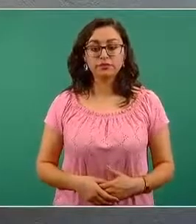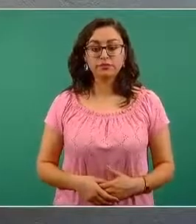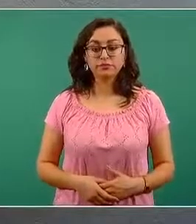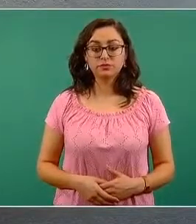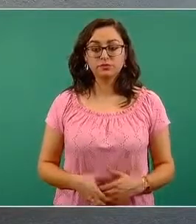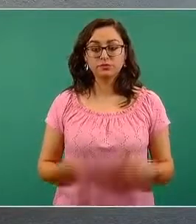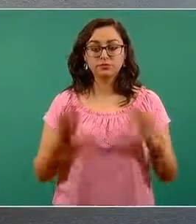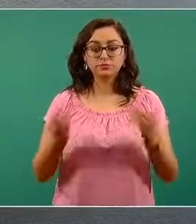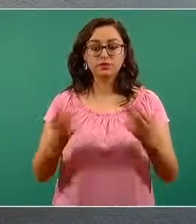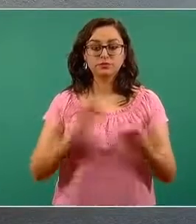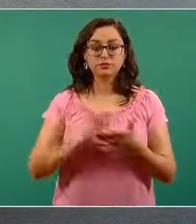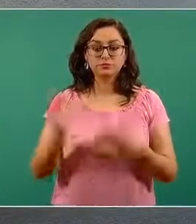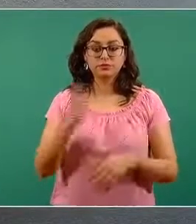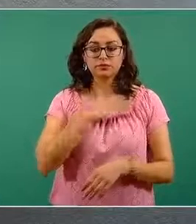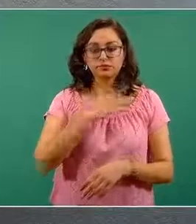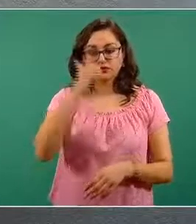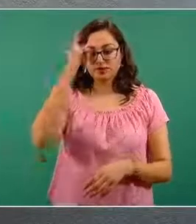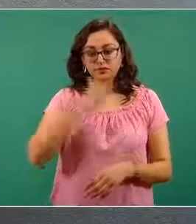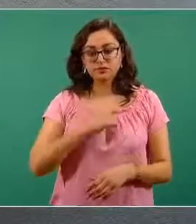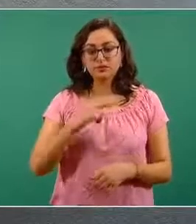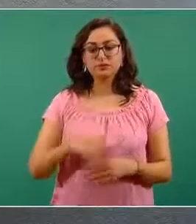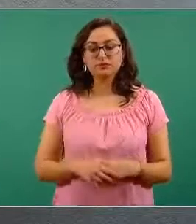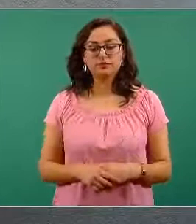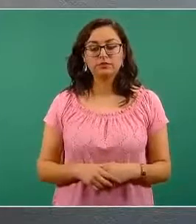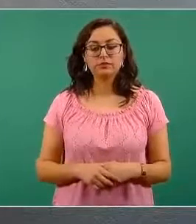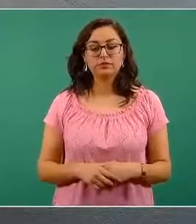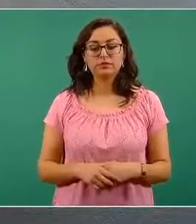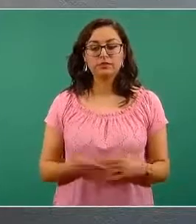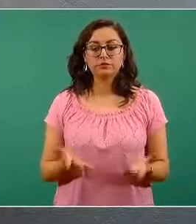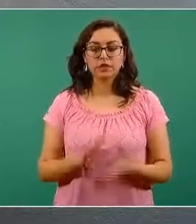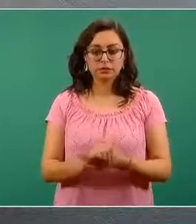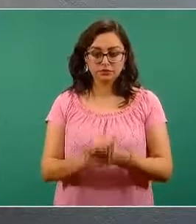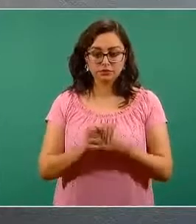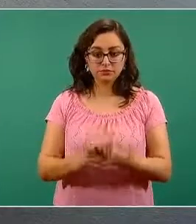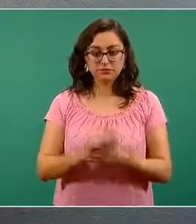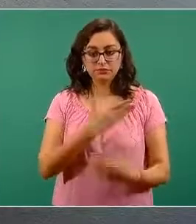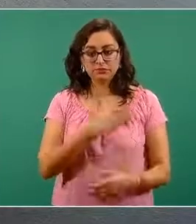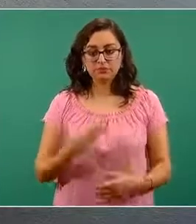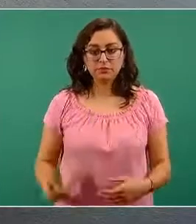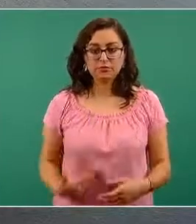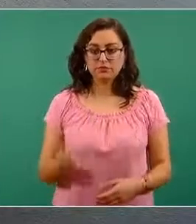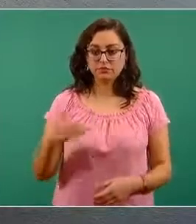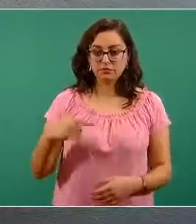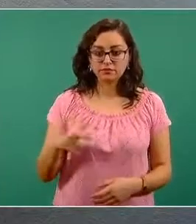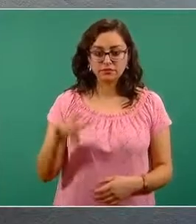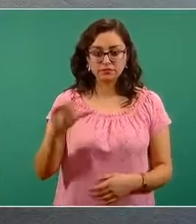Muchas gracias. Buenas noches, doctor Ricardo Cortés. Saludamos al presidente Andrés Manuel López Obrador.